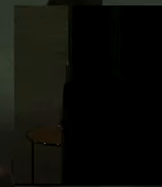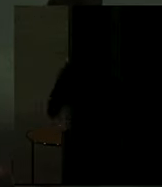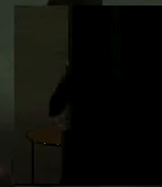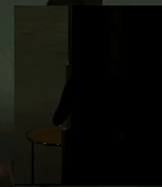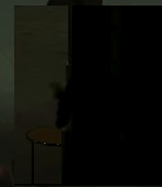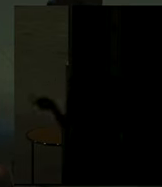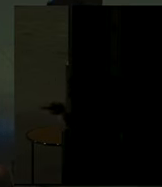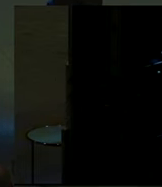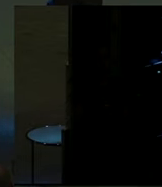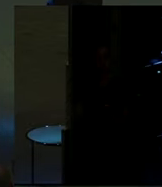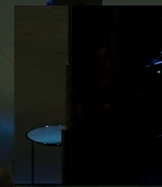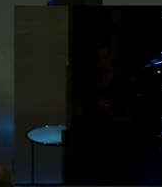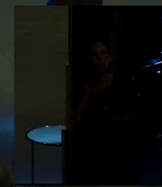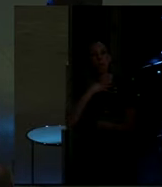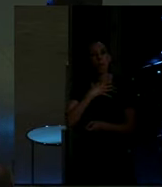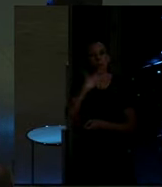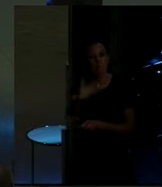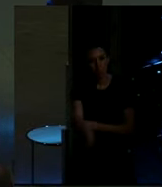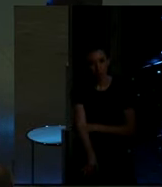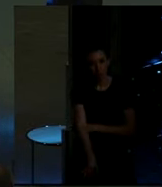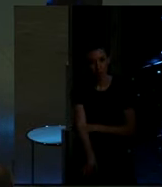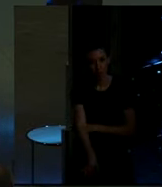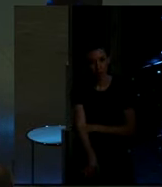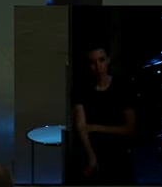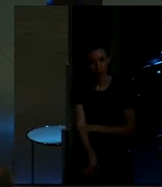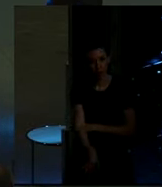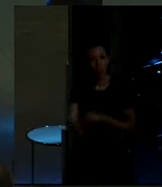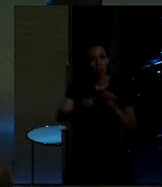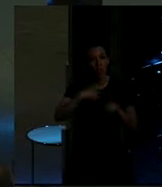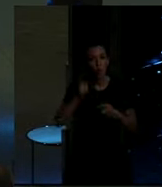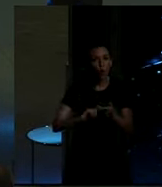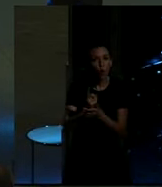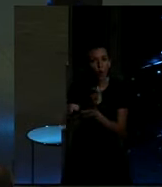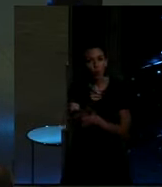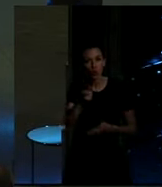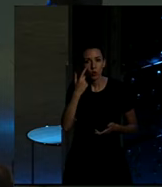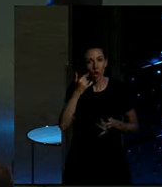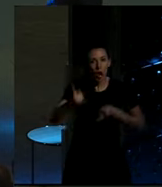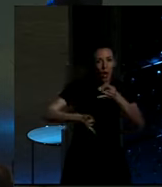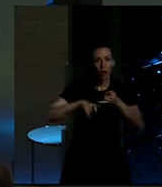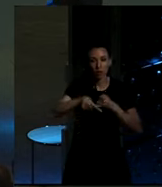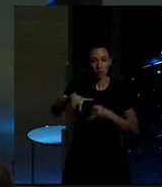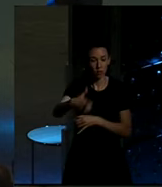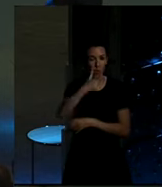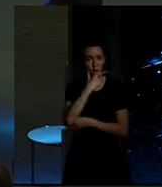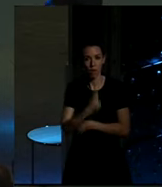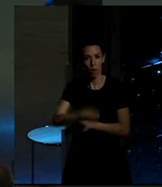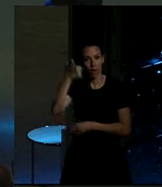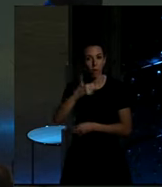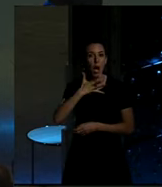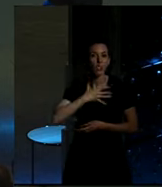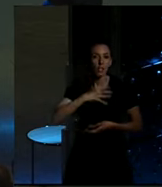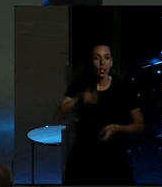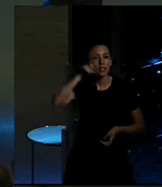cortos y asequibles. Y la ruta a seguir va a ser lo más sencilla posible y lo